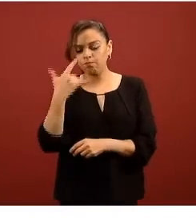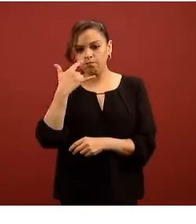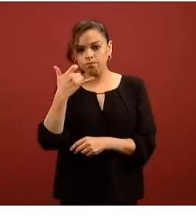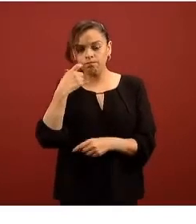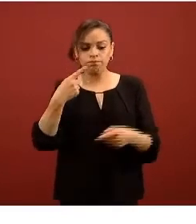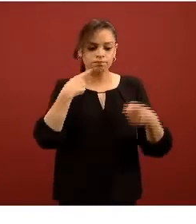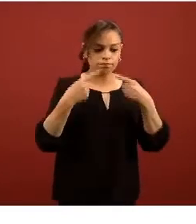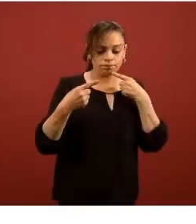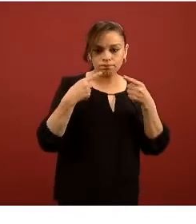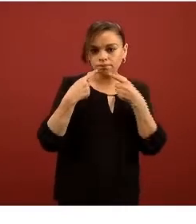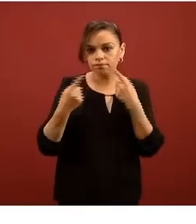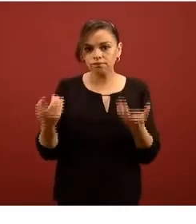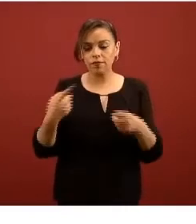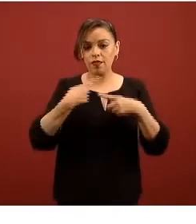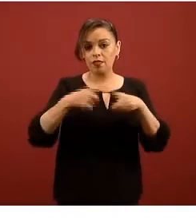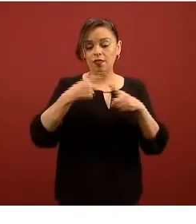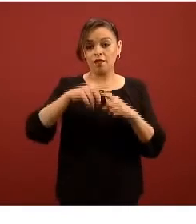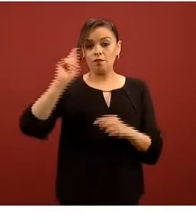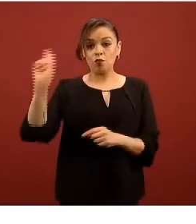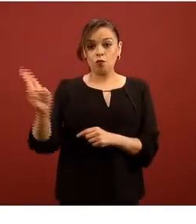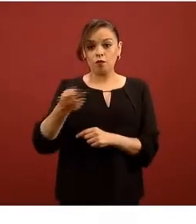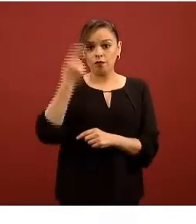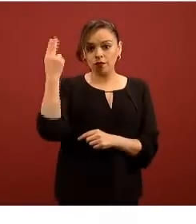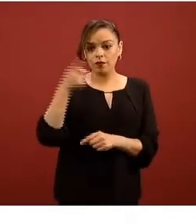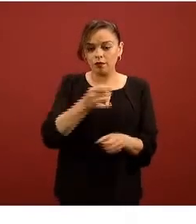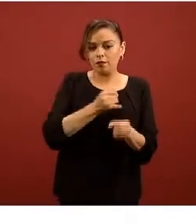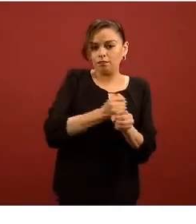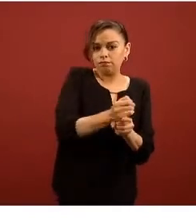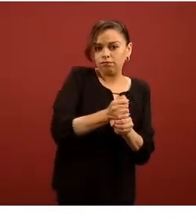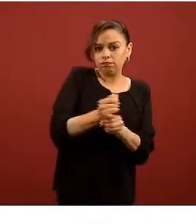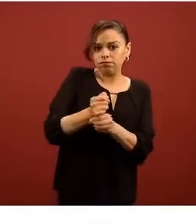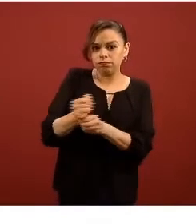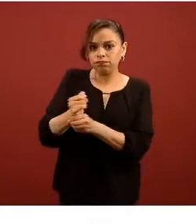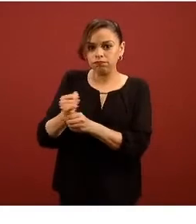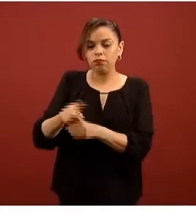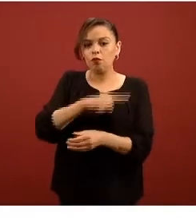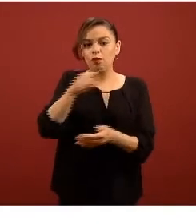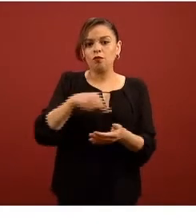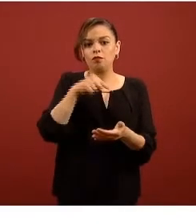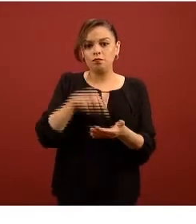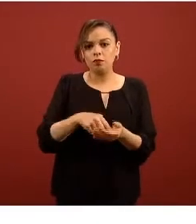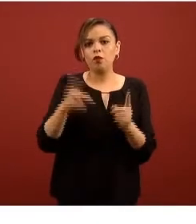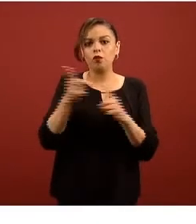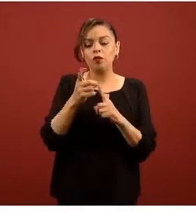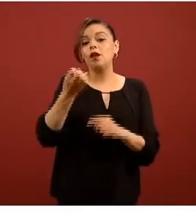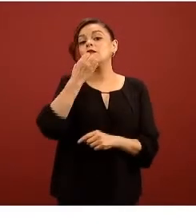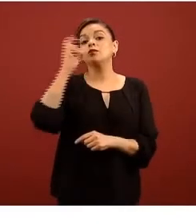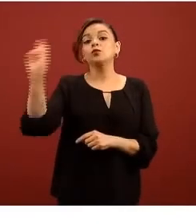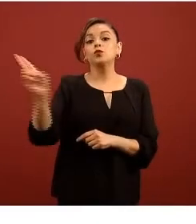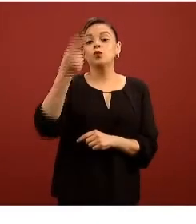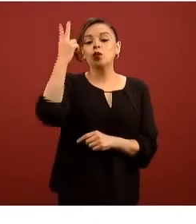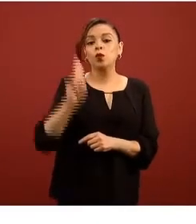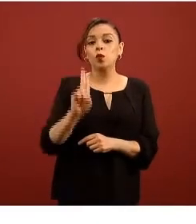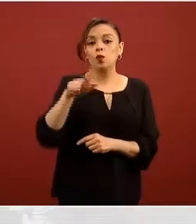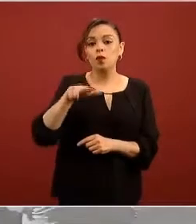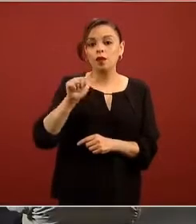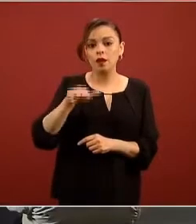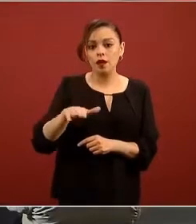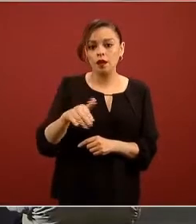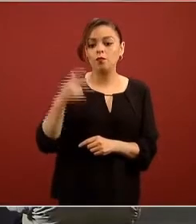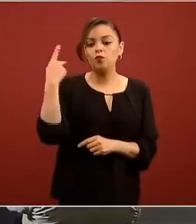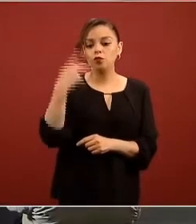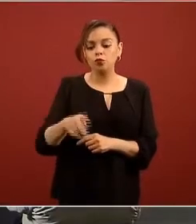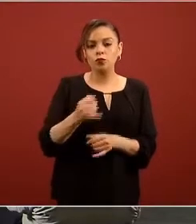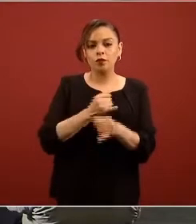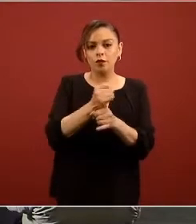varias universidades centros públicos de investigación de la UNAM de los centros públicos de investigación del CONACYT